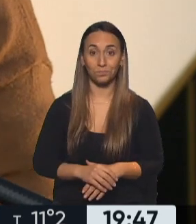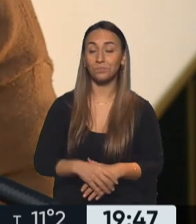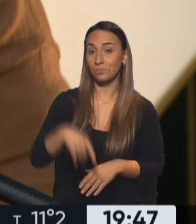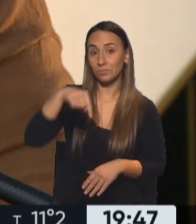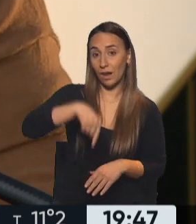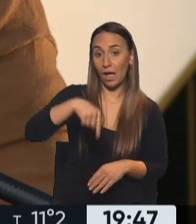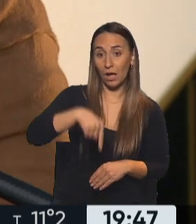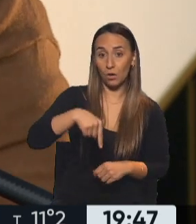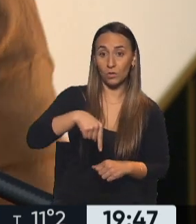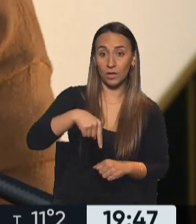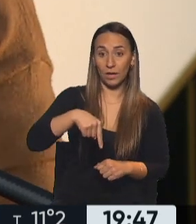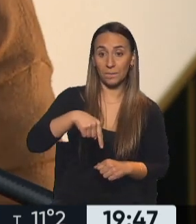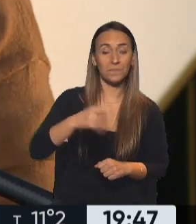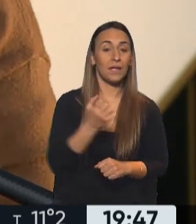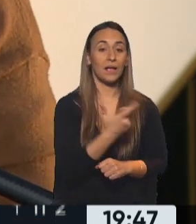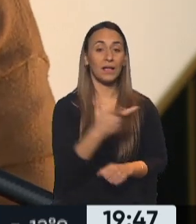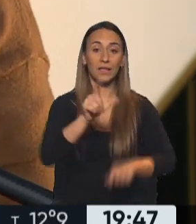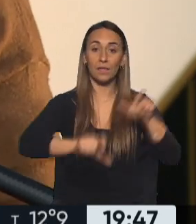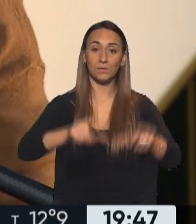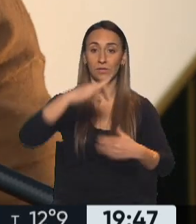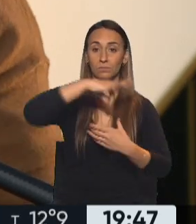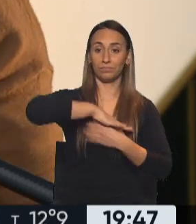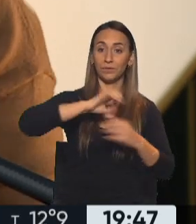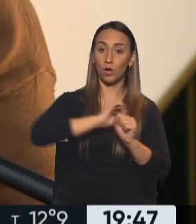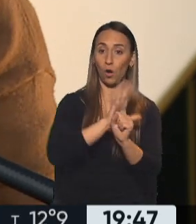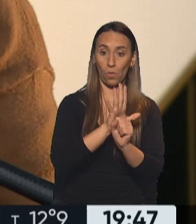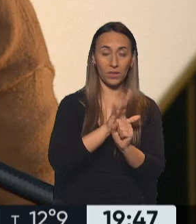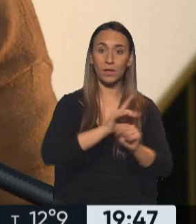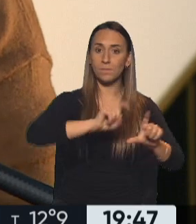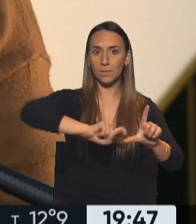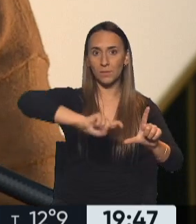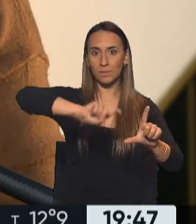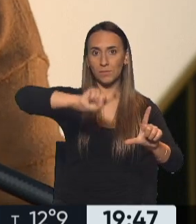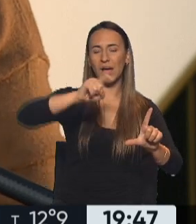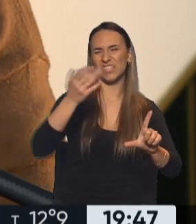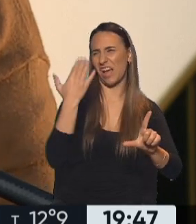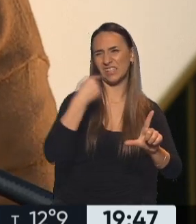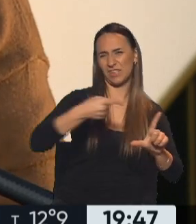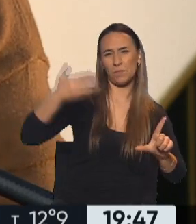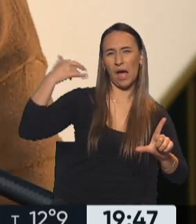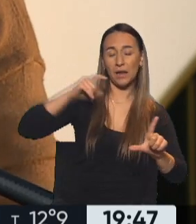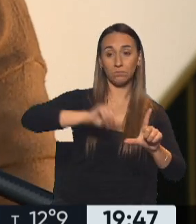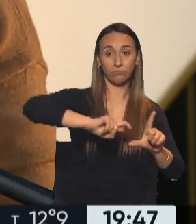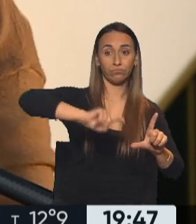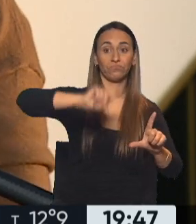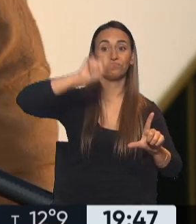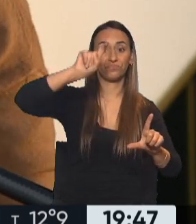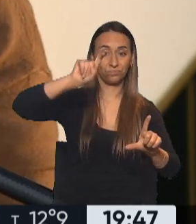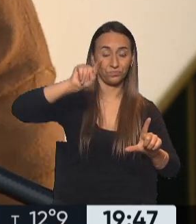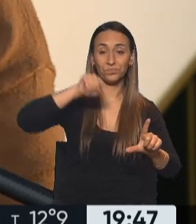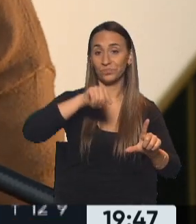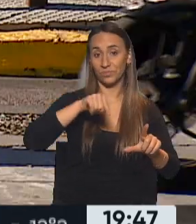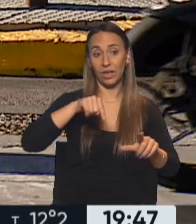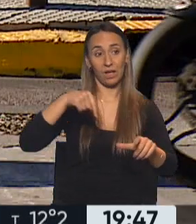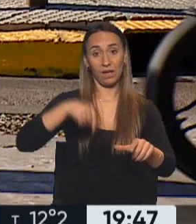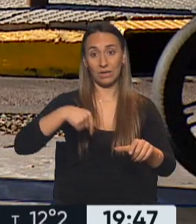un aumento en el número de casos de COVID hace varias semanas ya y esto nos agarra en una